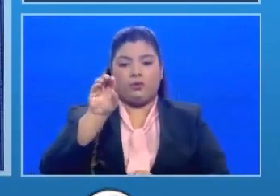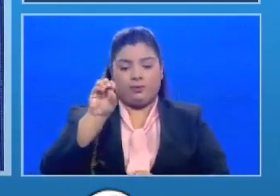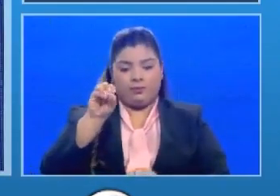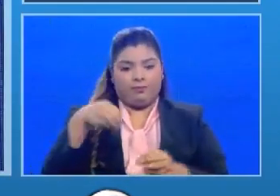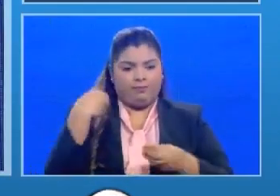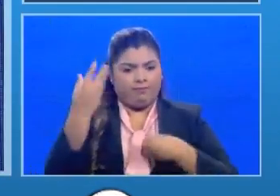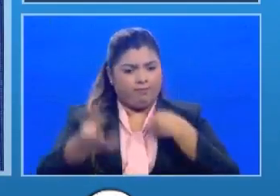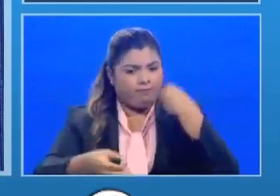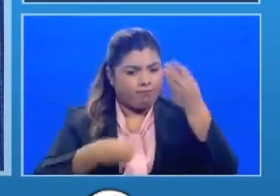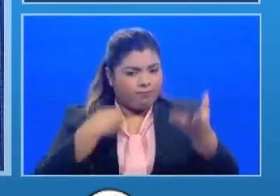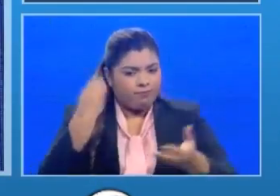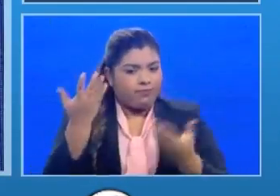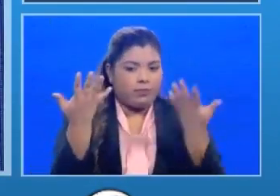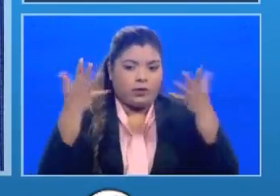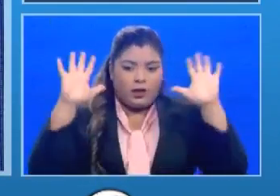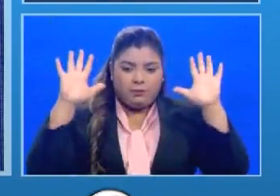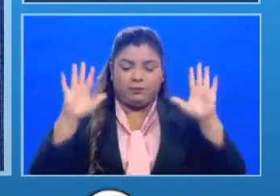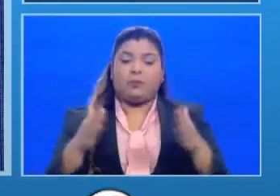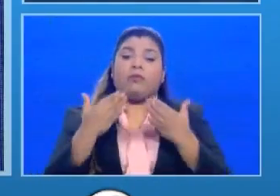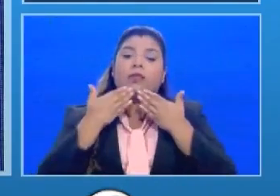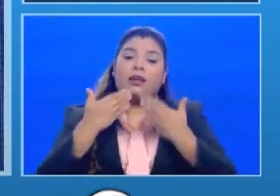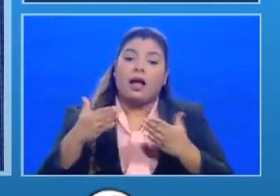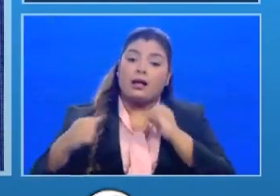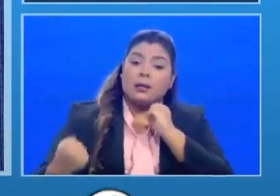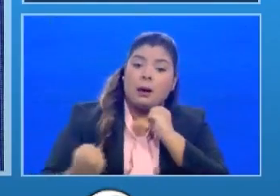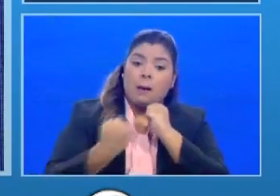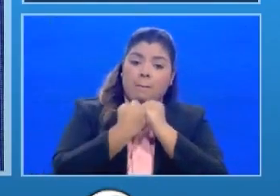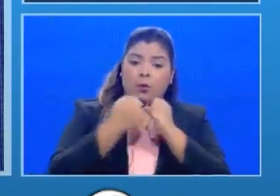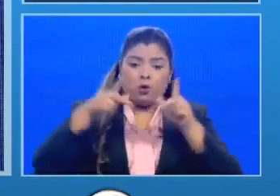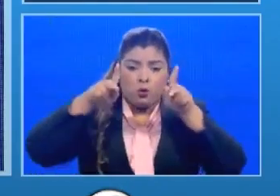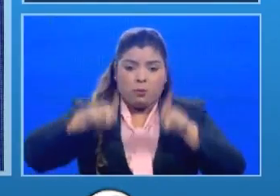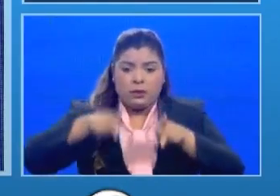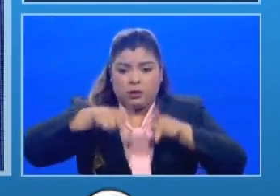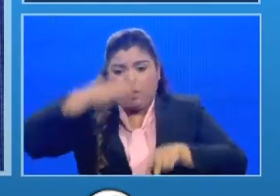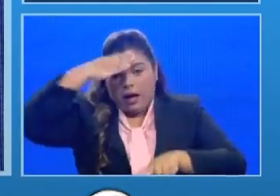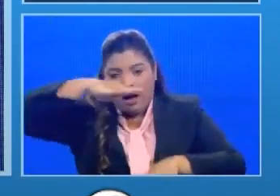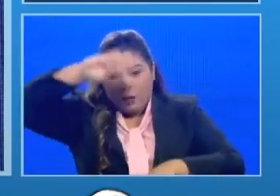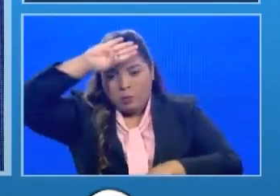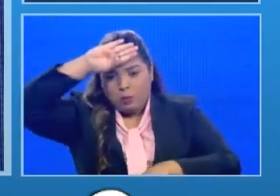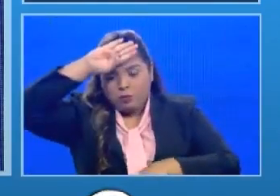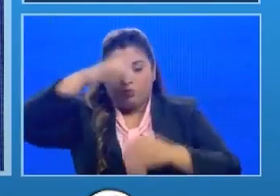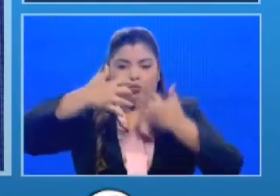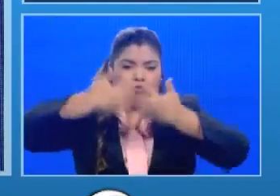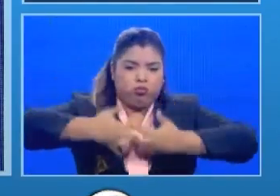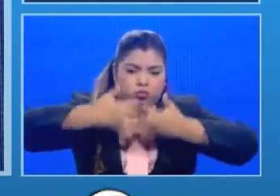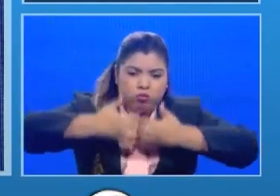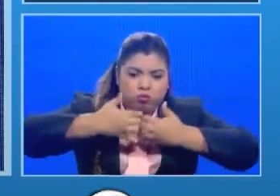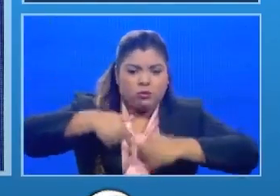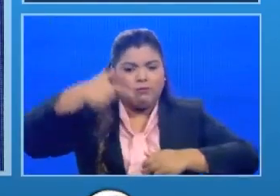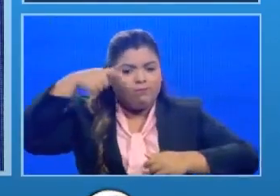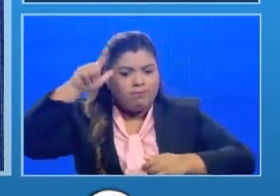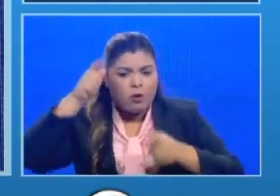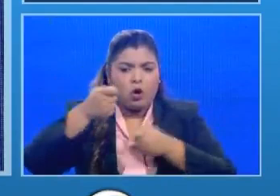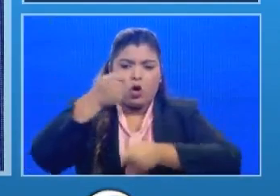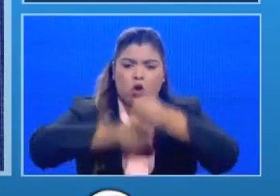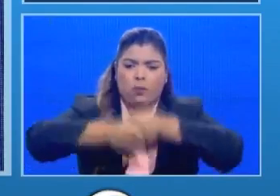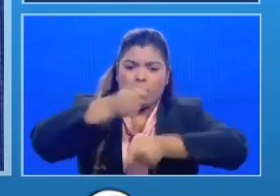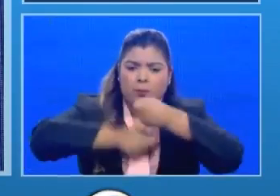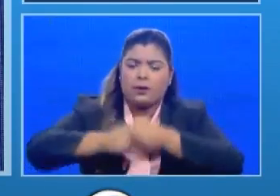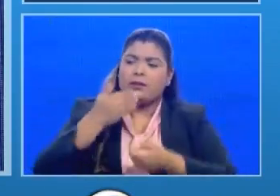gracias al apoyo de nuestros productores de nuestra agroindustria y del sector comercio